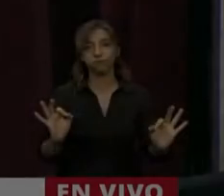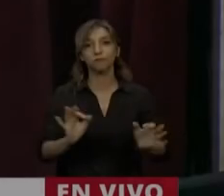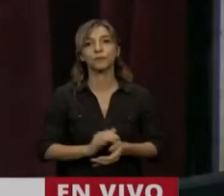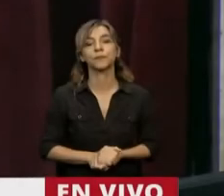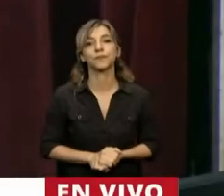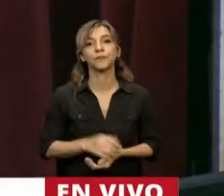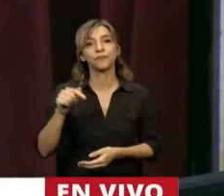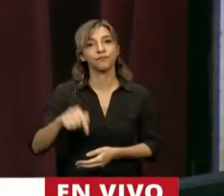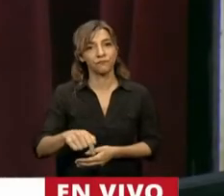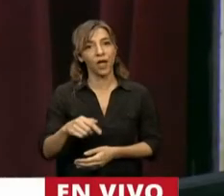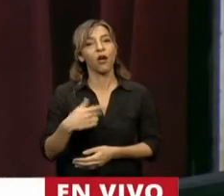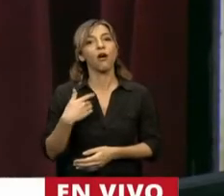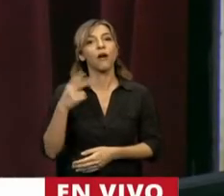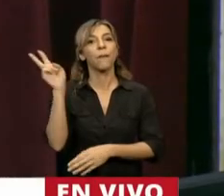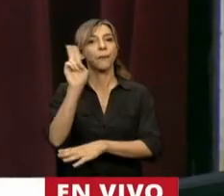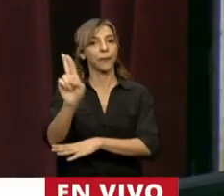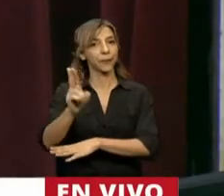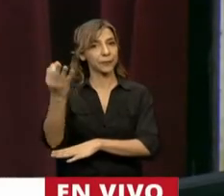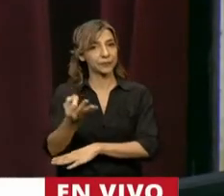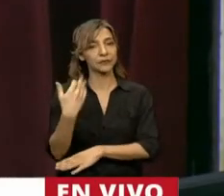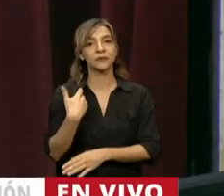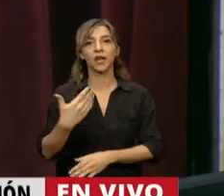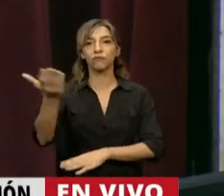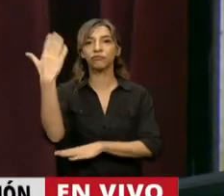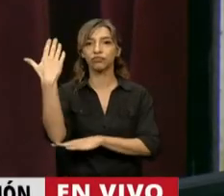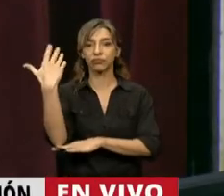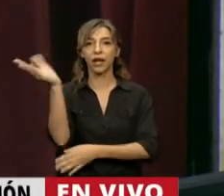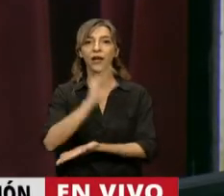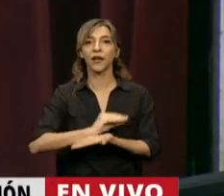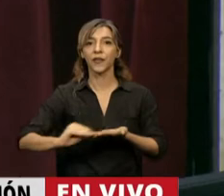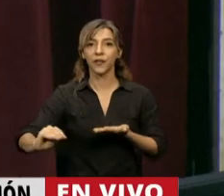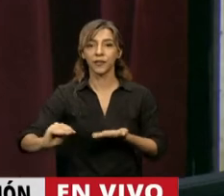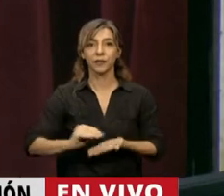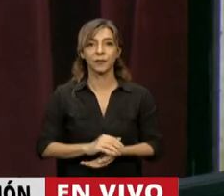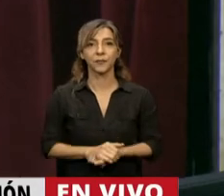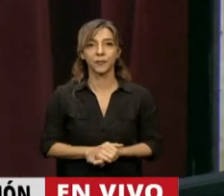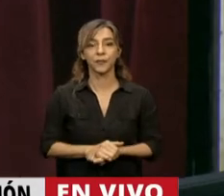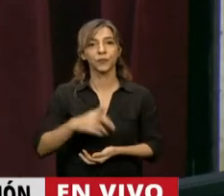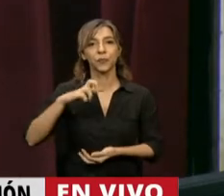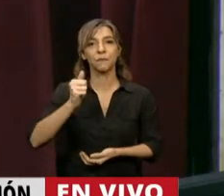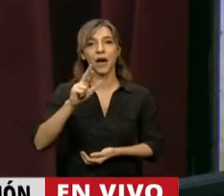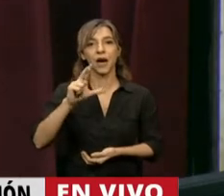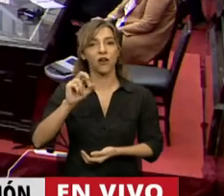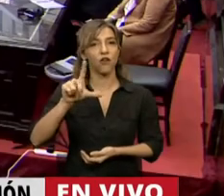Para una cuestión de privilegio tiene la palabra la diputada María Graciela Parola.